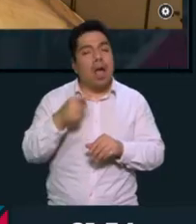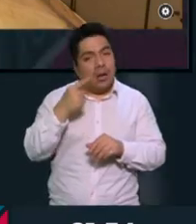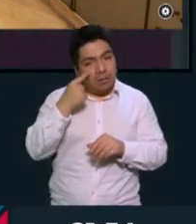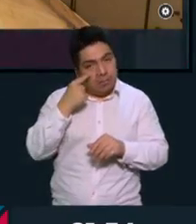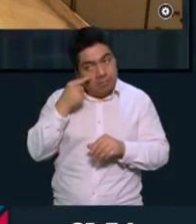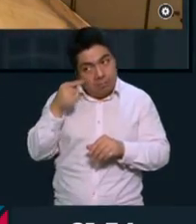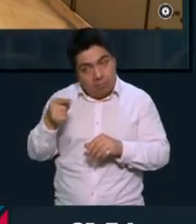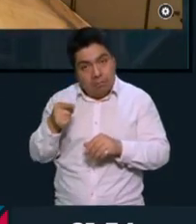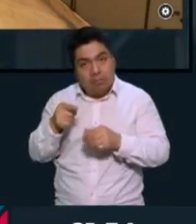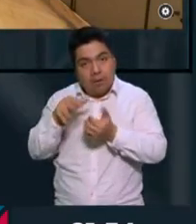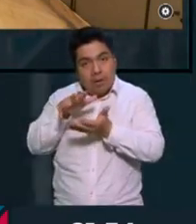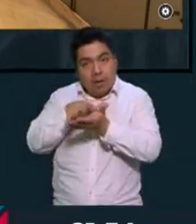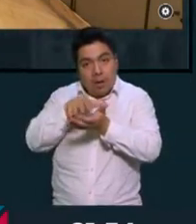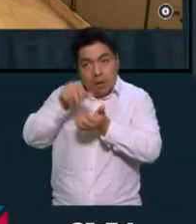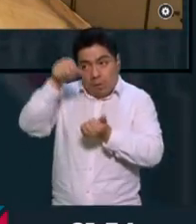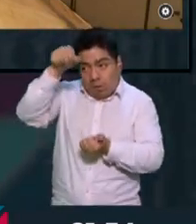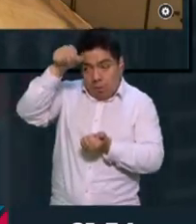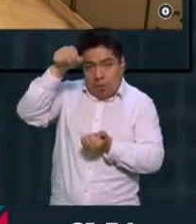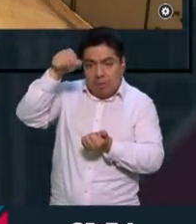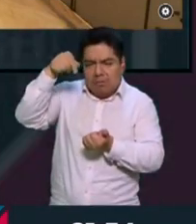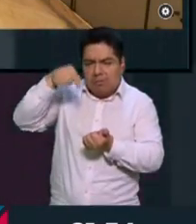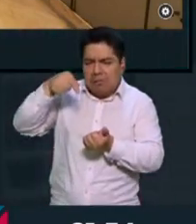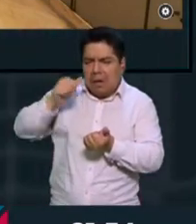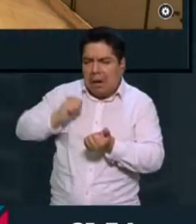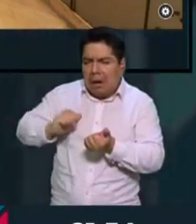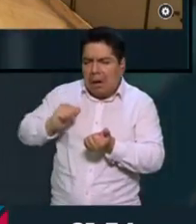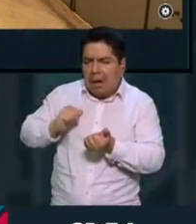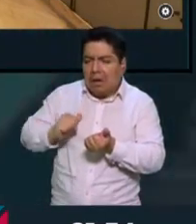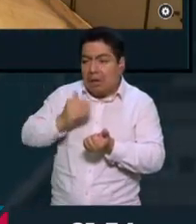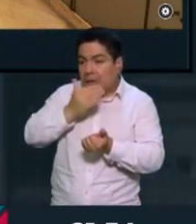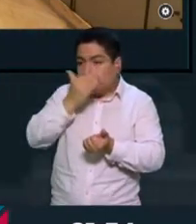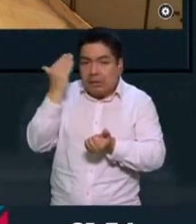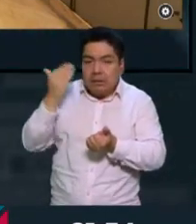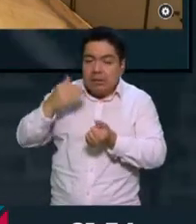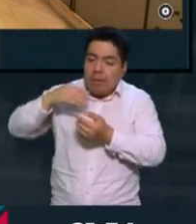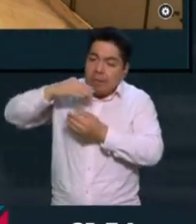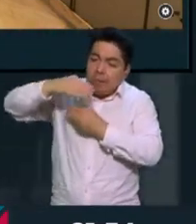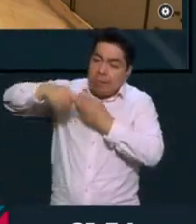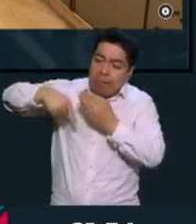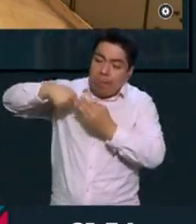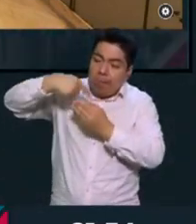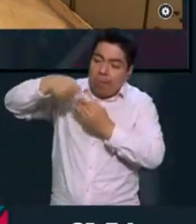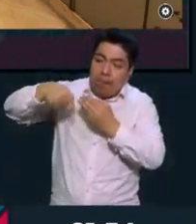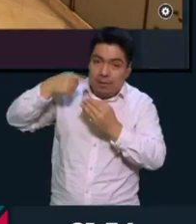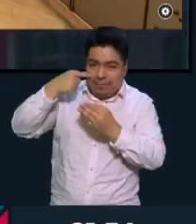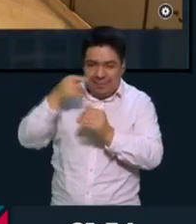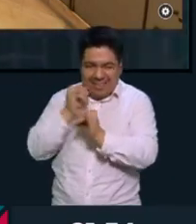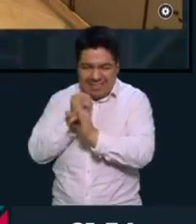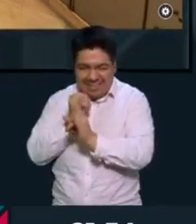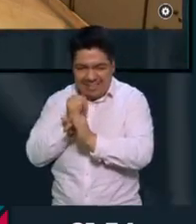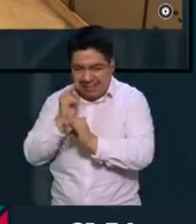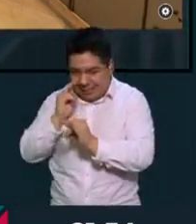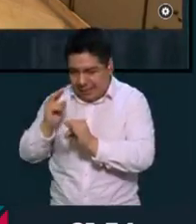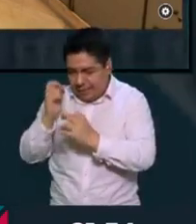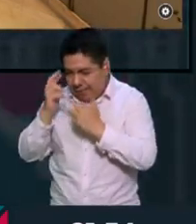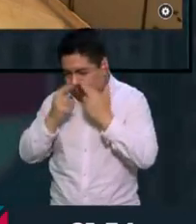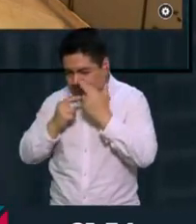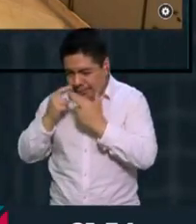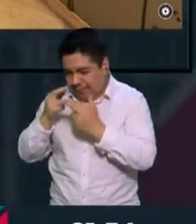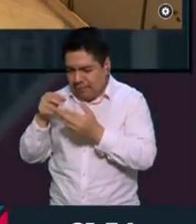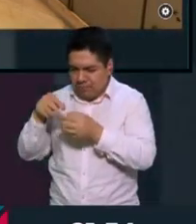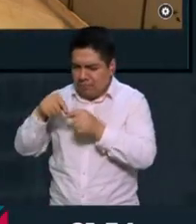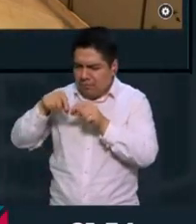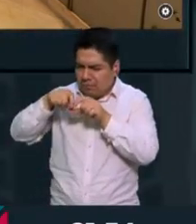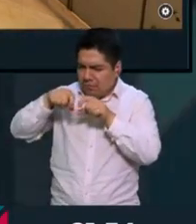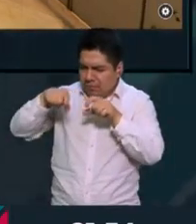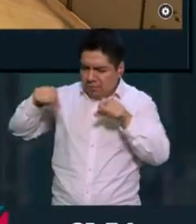él dejó un pergamino antiguo que nadie sabe qué es, lo llevó en una fundita. Tú puedes entrar ahí a la biblioteca, a las virtuales y